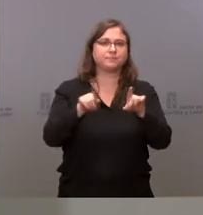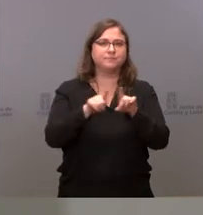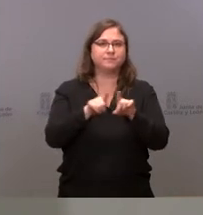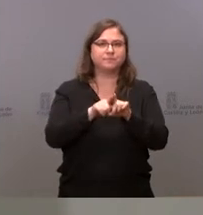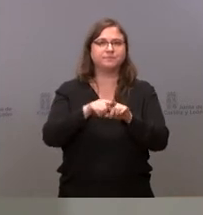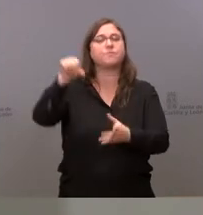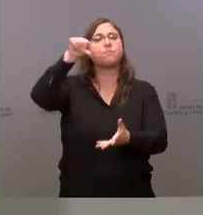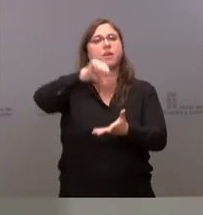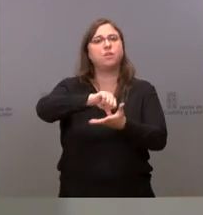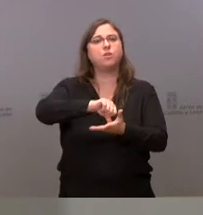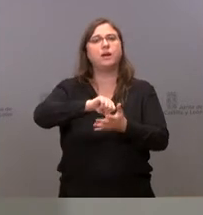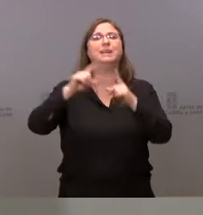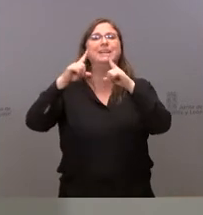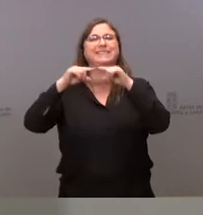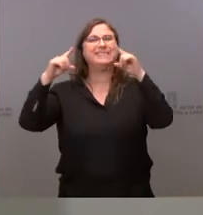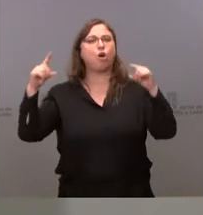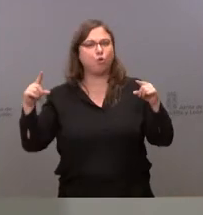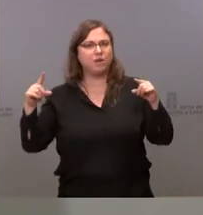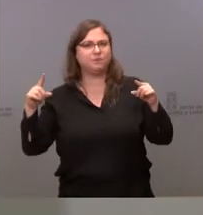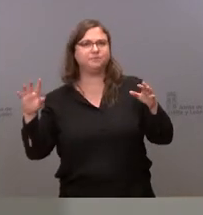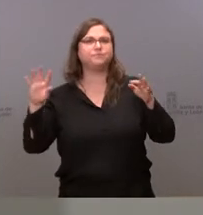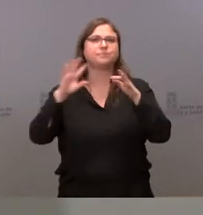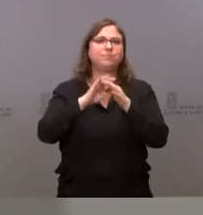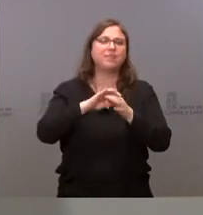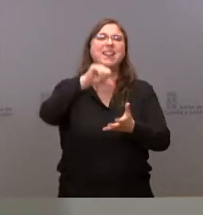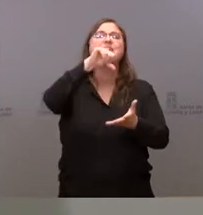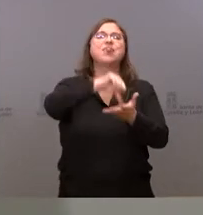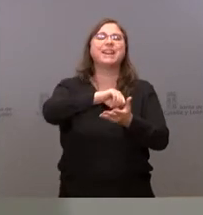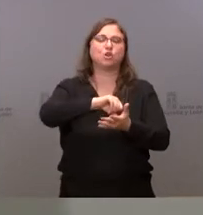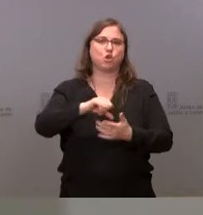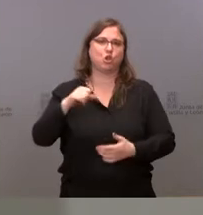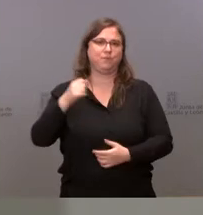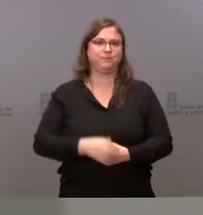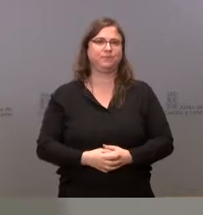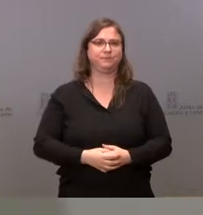la ciudad de Segovia en relación con este centro cívico.